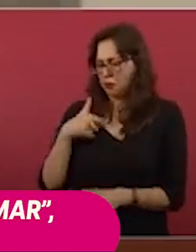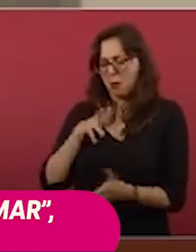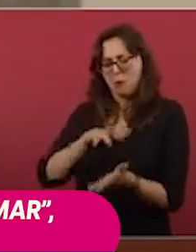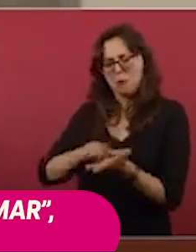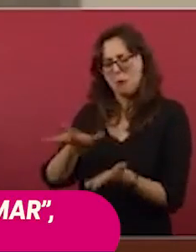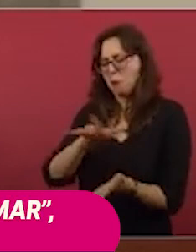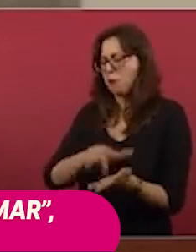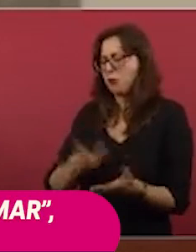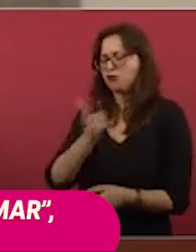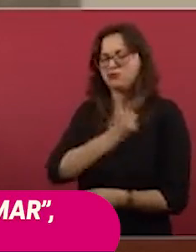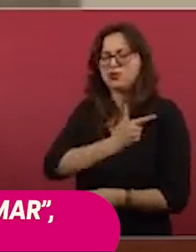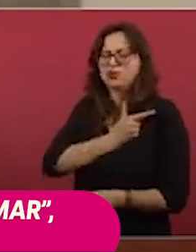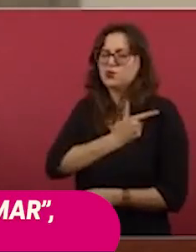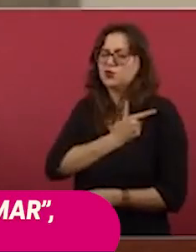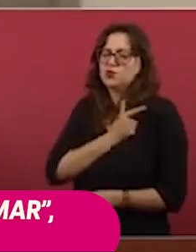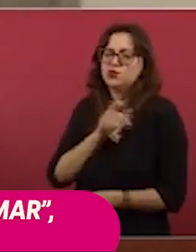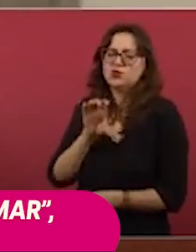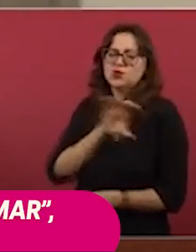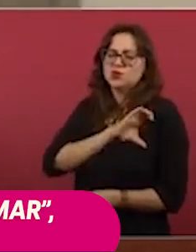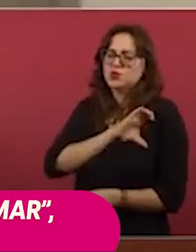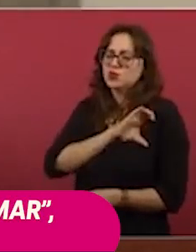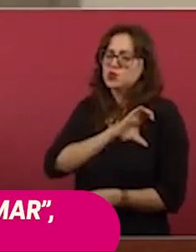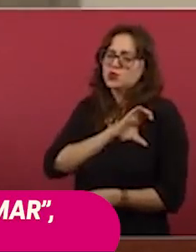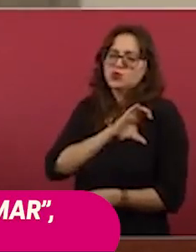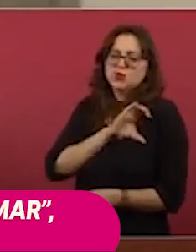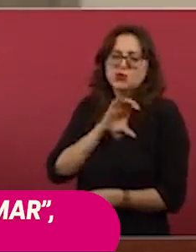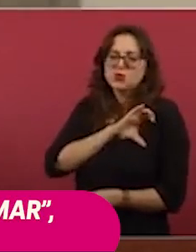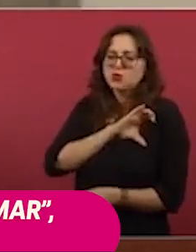Serizola.